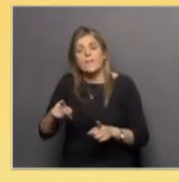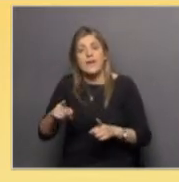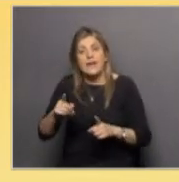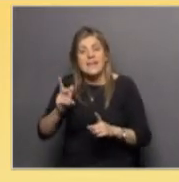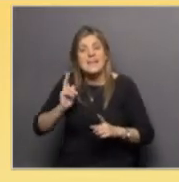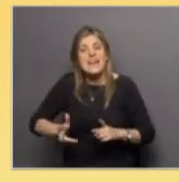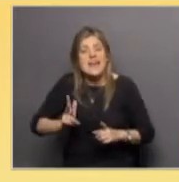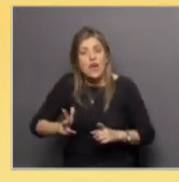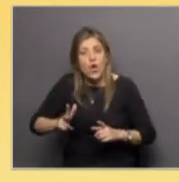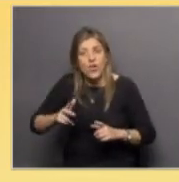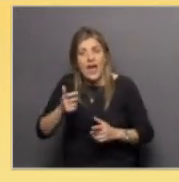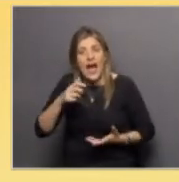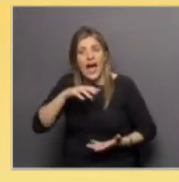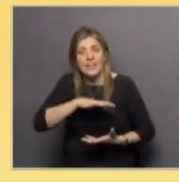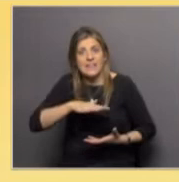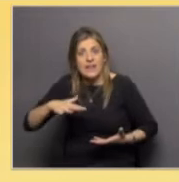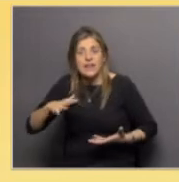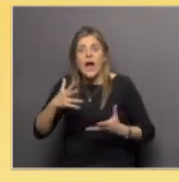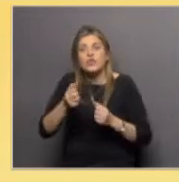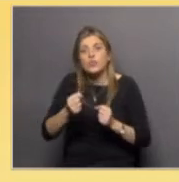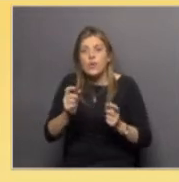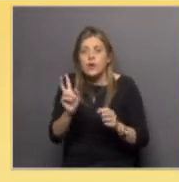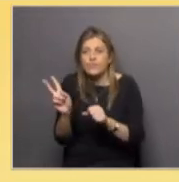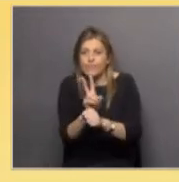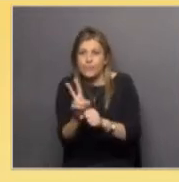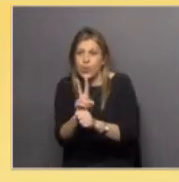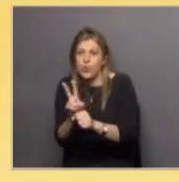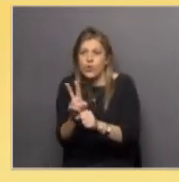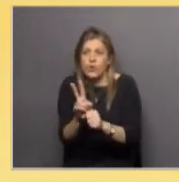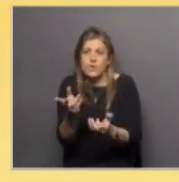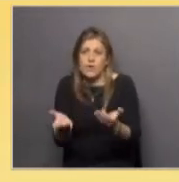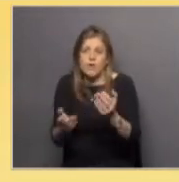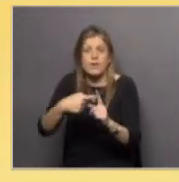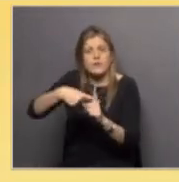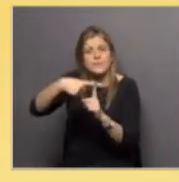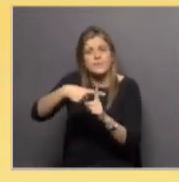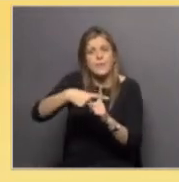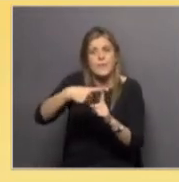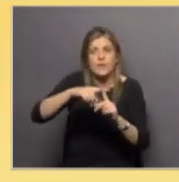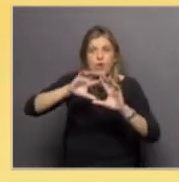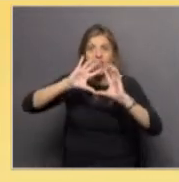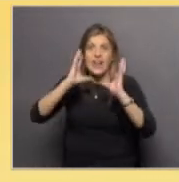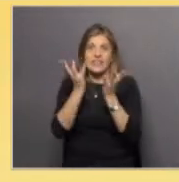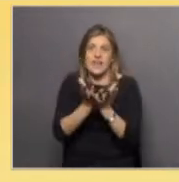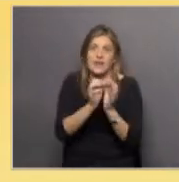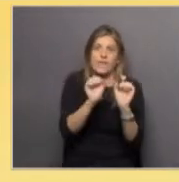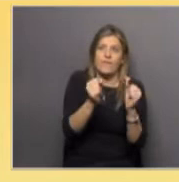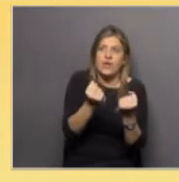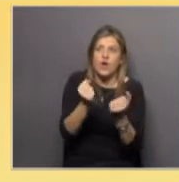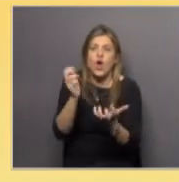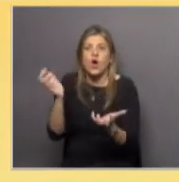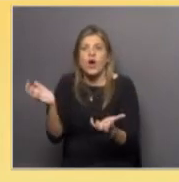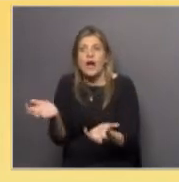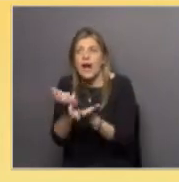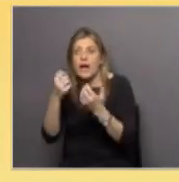o actúan como un termostato del balance frío y calor del planeta Tierra. Además, la